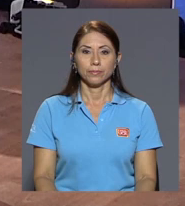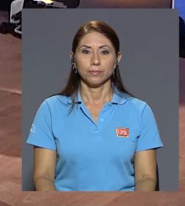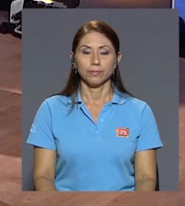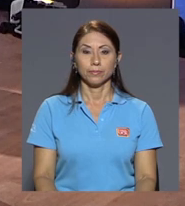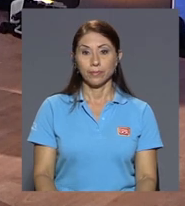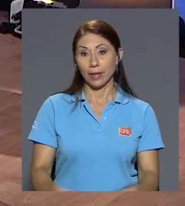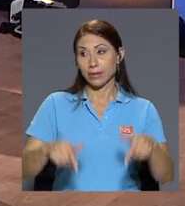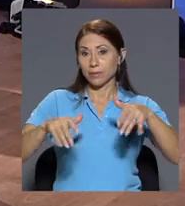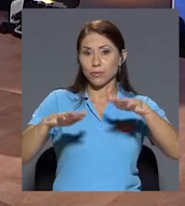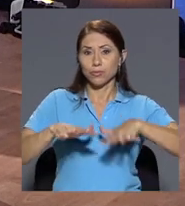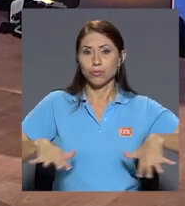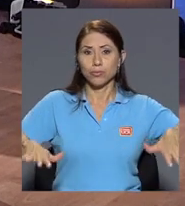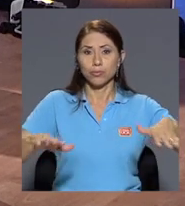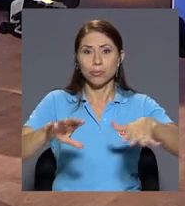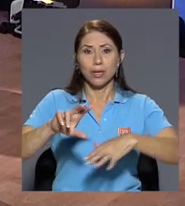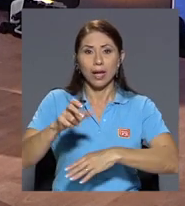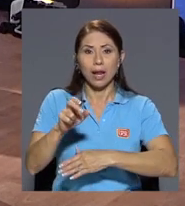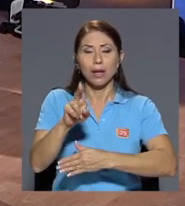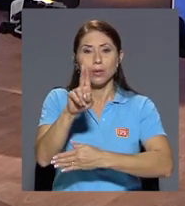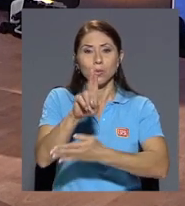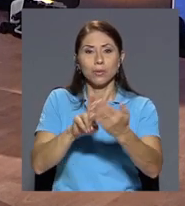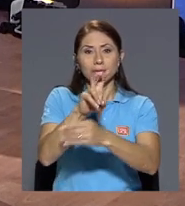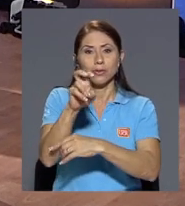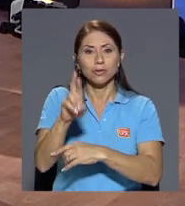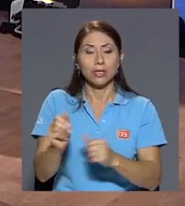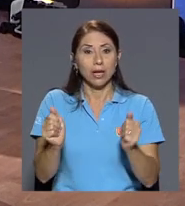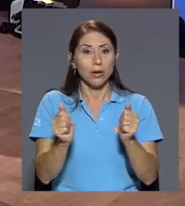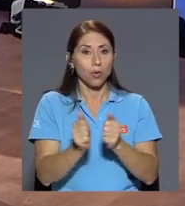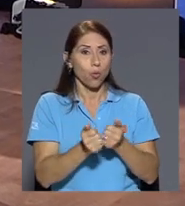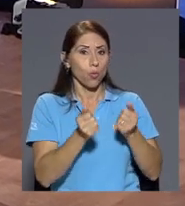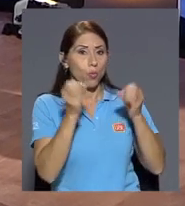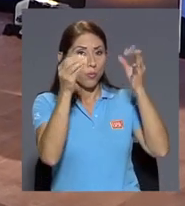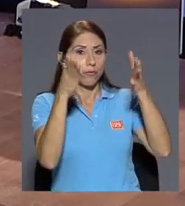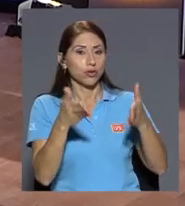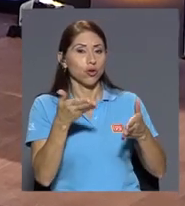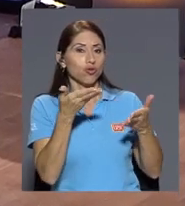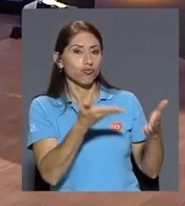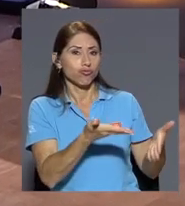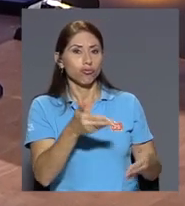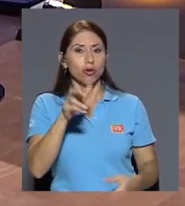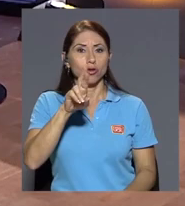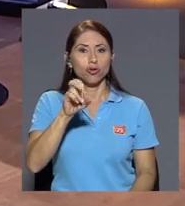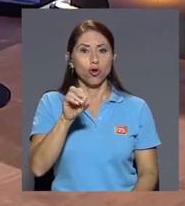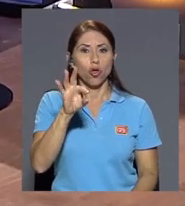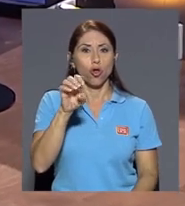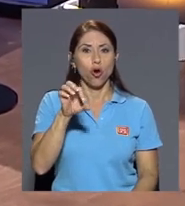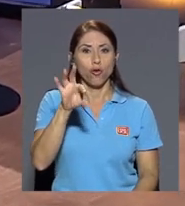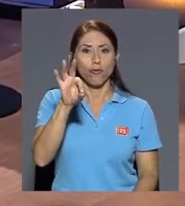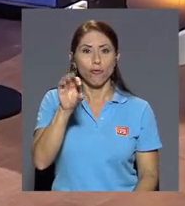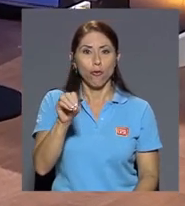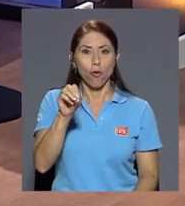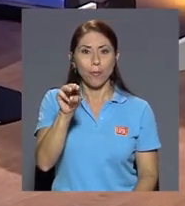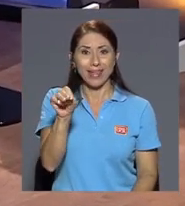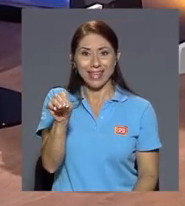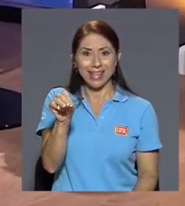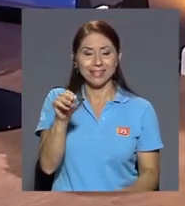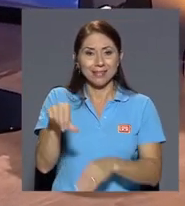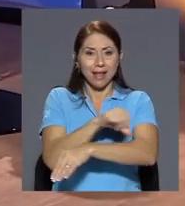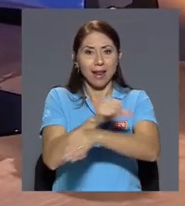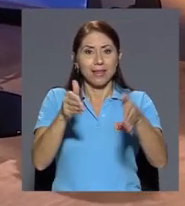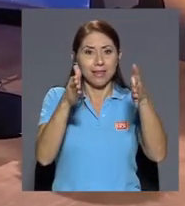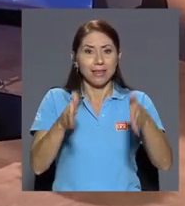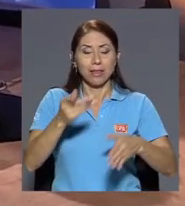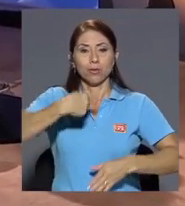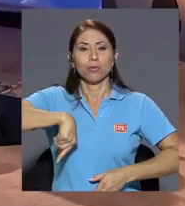Estamos en los estudios del canal Universidad de Costa Rica con el profesor Rodolfo Mejías arquitecto de nuestra universidad y casualmente